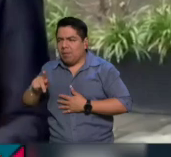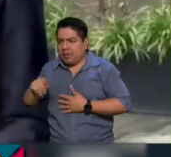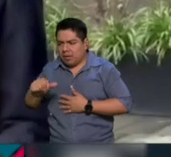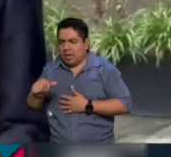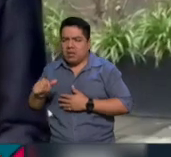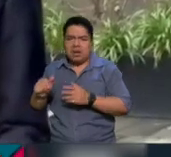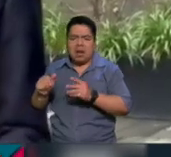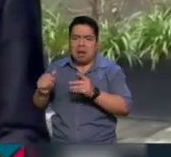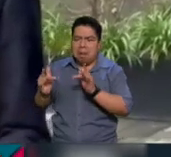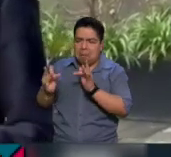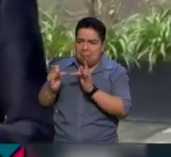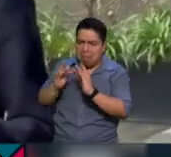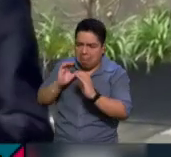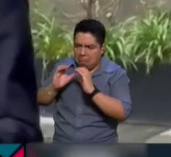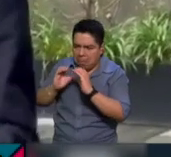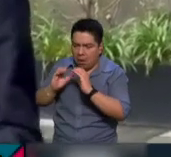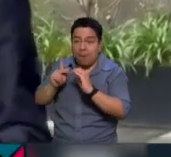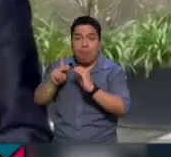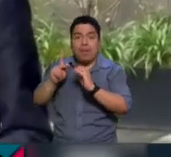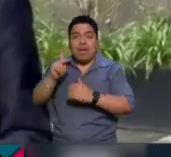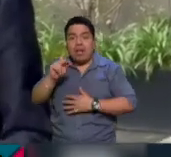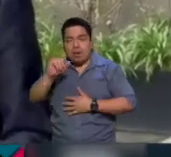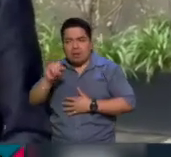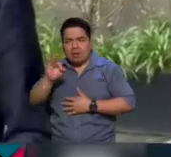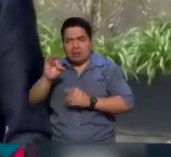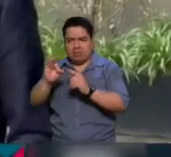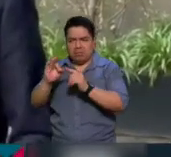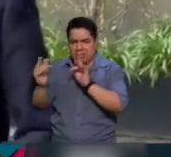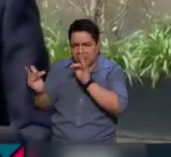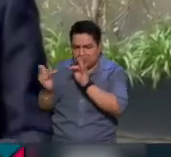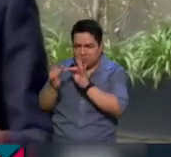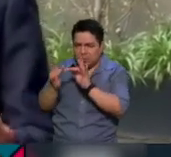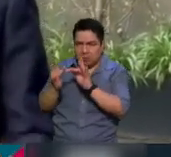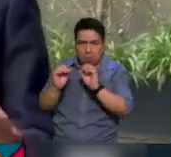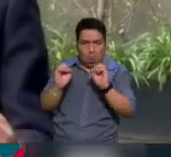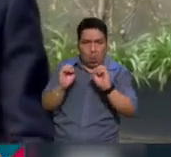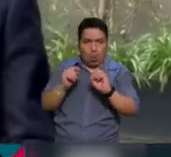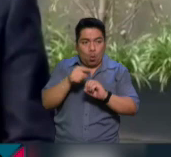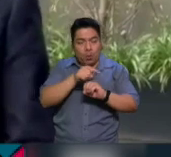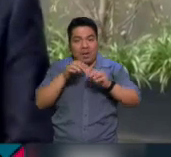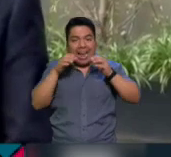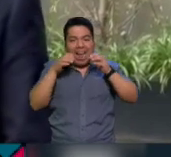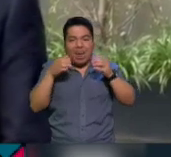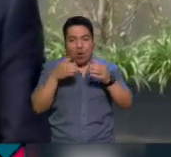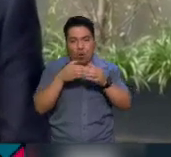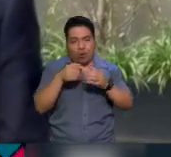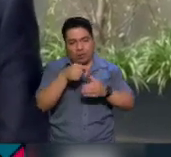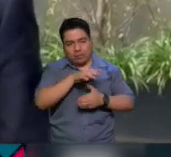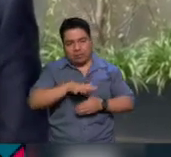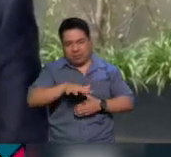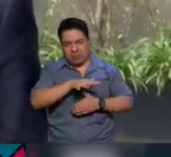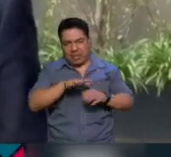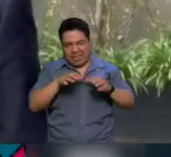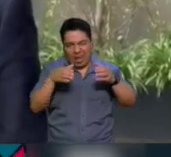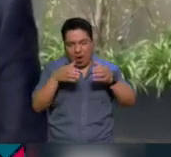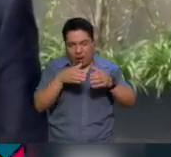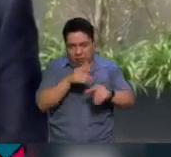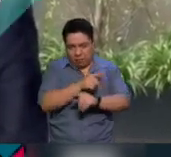pero precisó que el diálogo sobre la reforma no es con la presidenta electa, sino con el Congreso en el Parlamento Abierto.